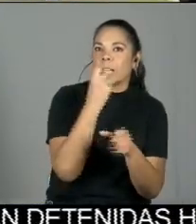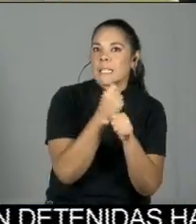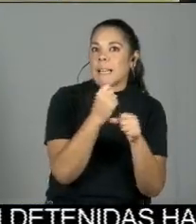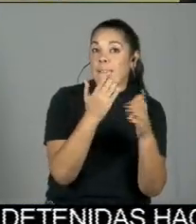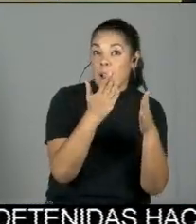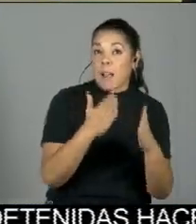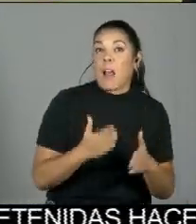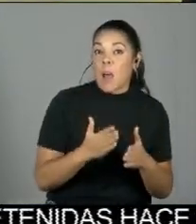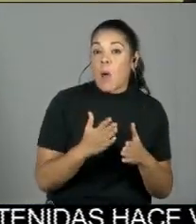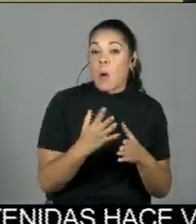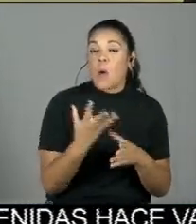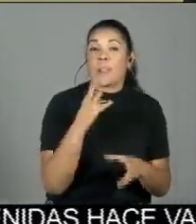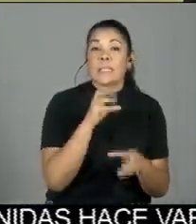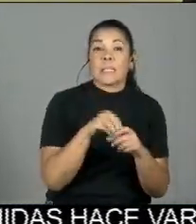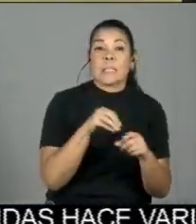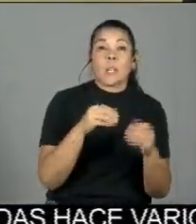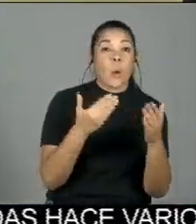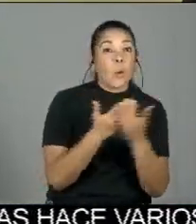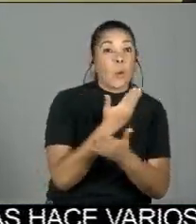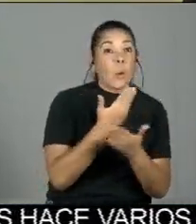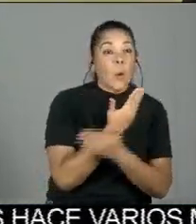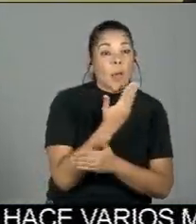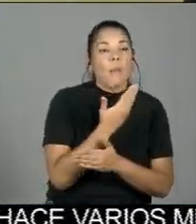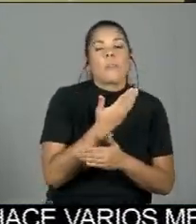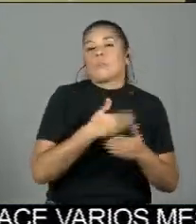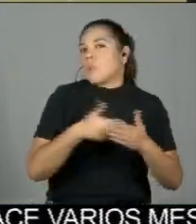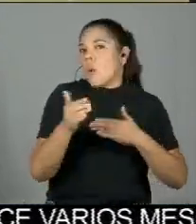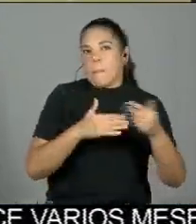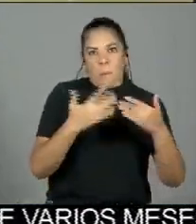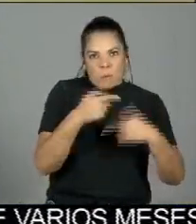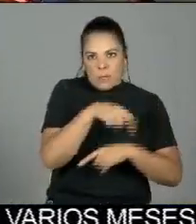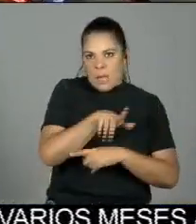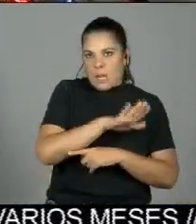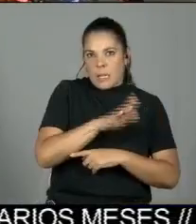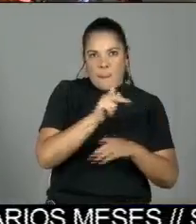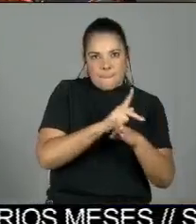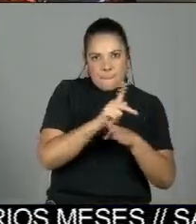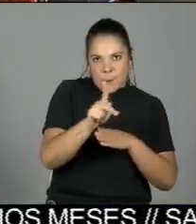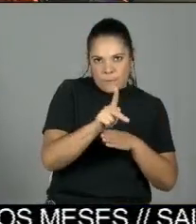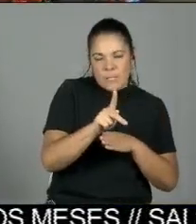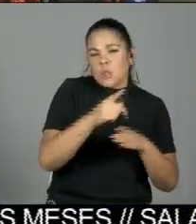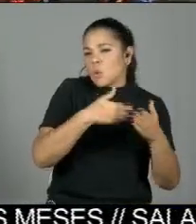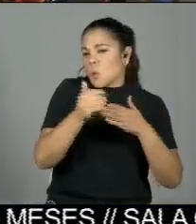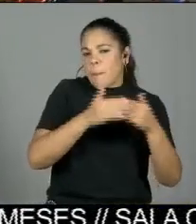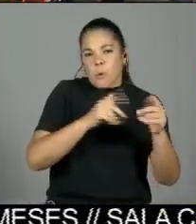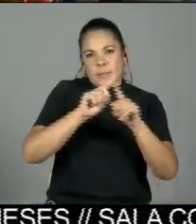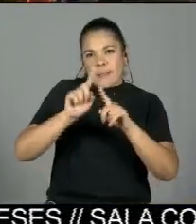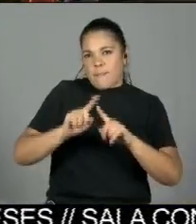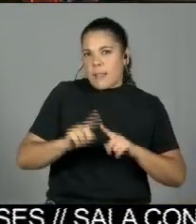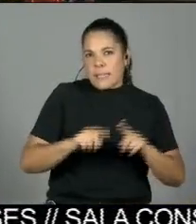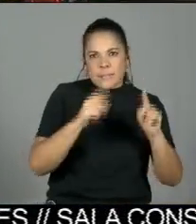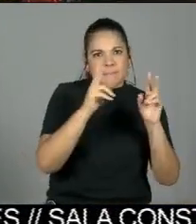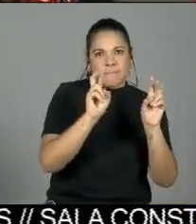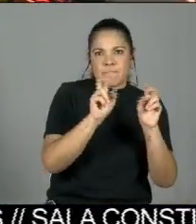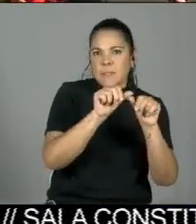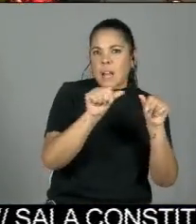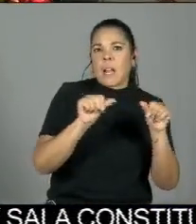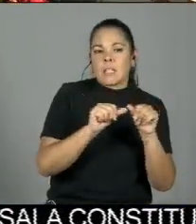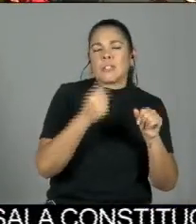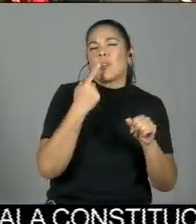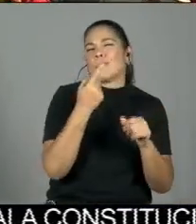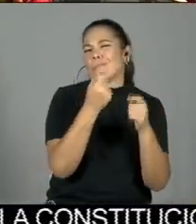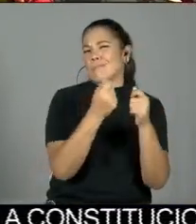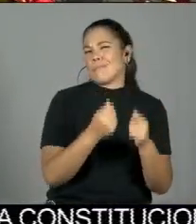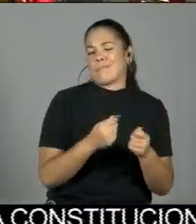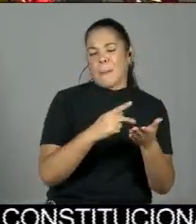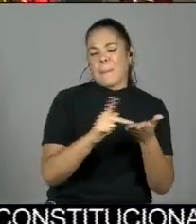de ingresos nuevos, a pesar de que sean profesionales, de cual parier índole, son salarios prácticamente precarios.